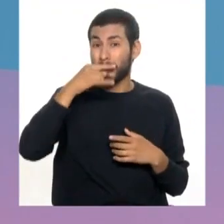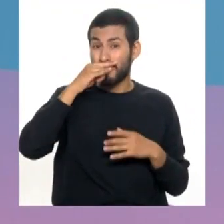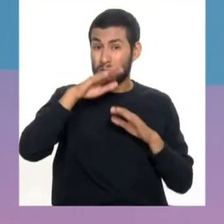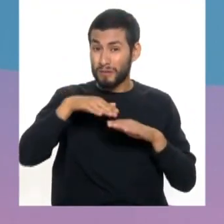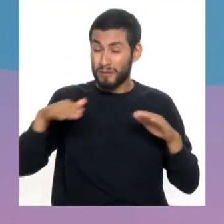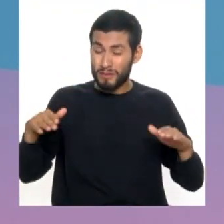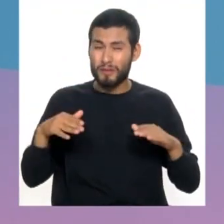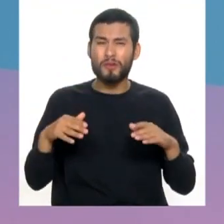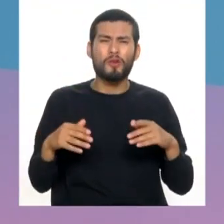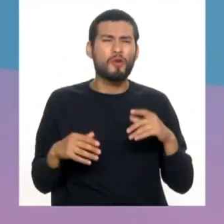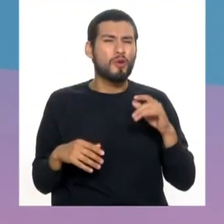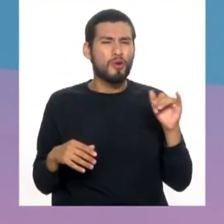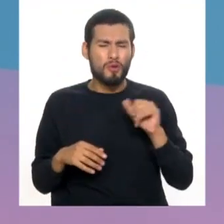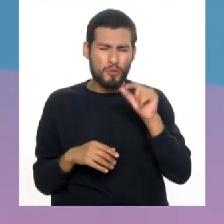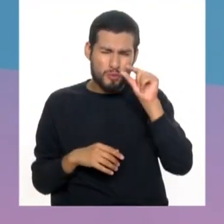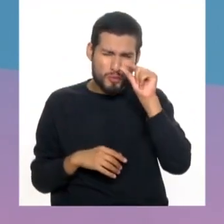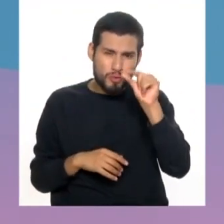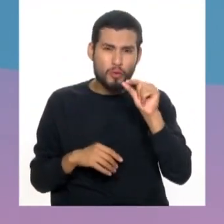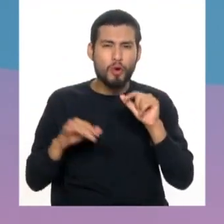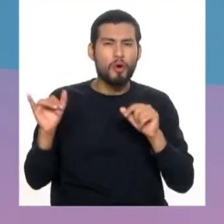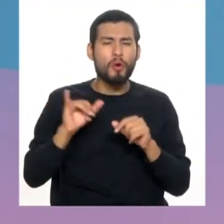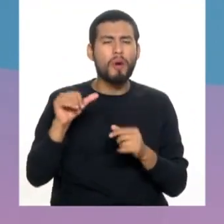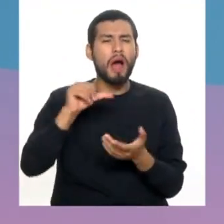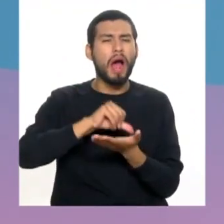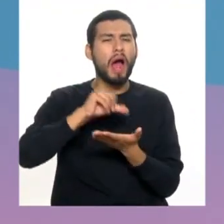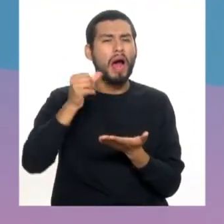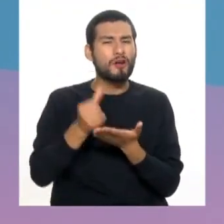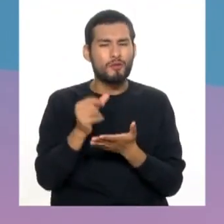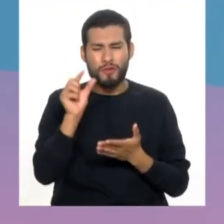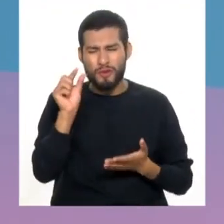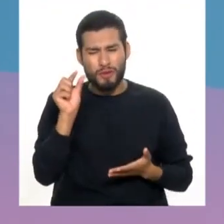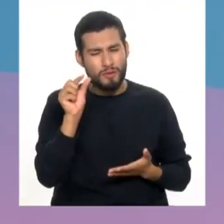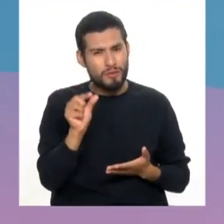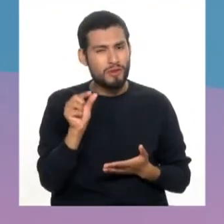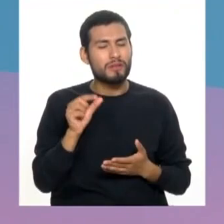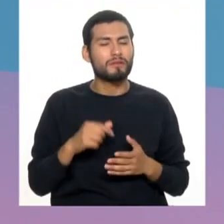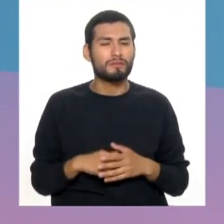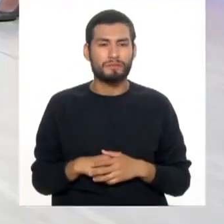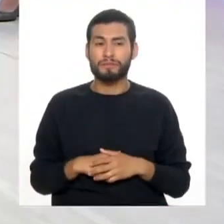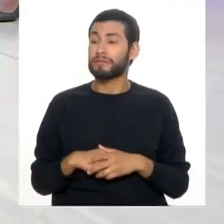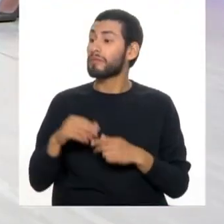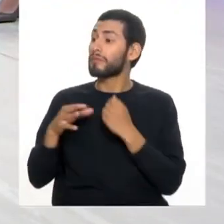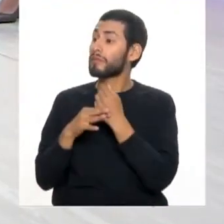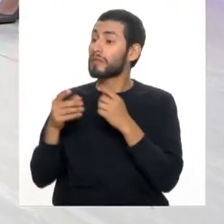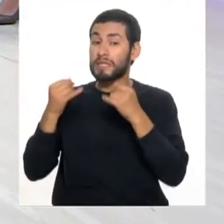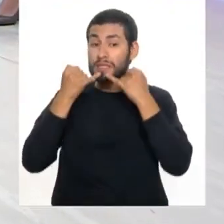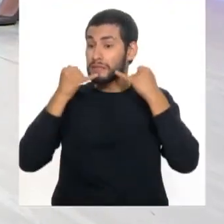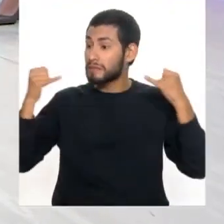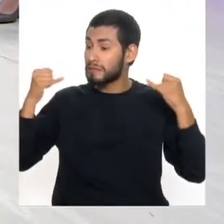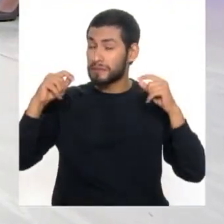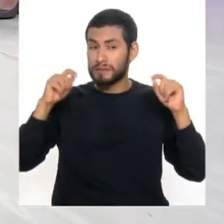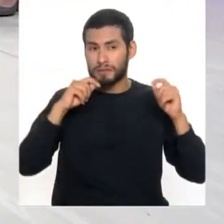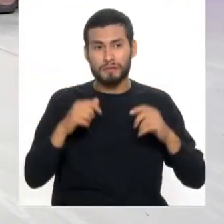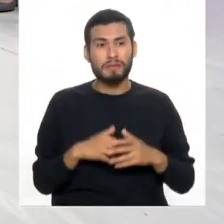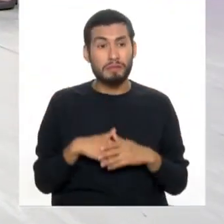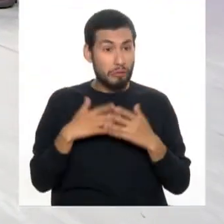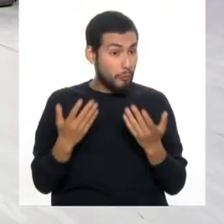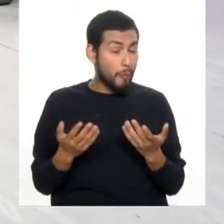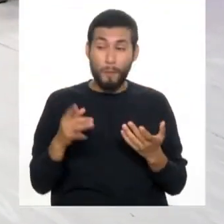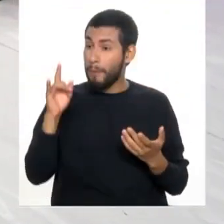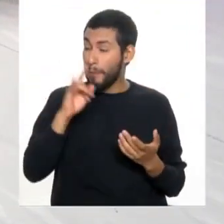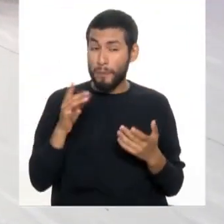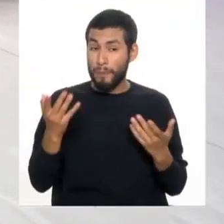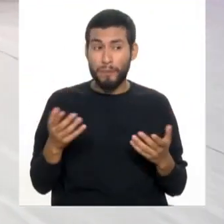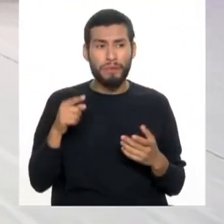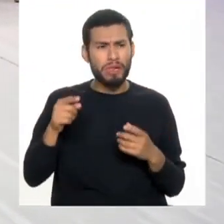Todo en condiciones adecuadas es remedio. ¿Y el hilo dental? Ah, el hilo dental, Es importantísimo el hilo Muchas personas no lo usan. ¿Y